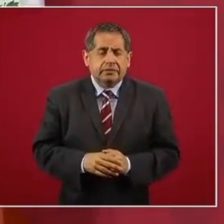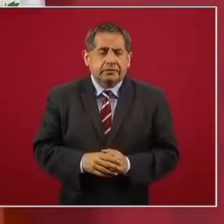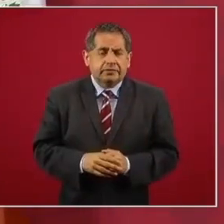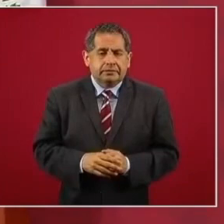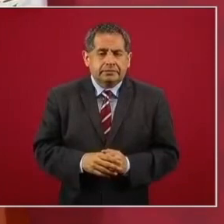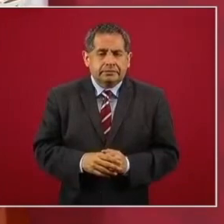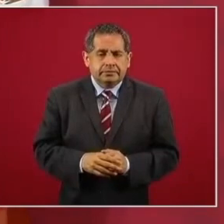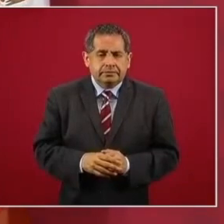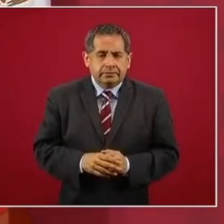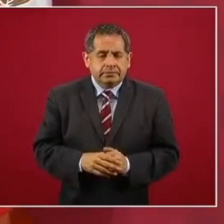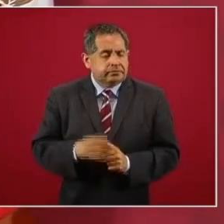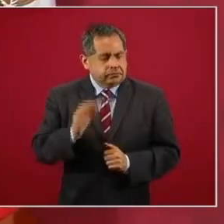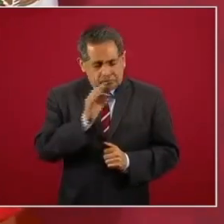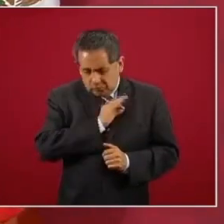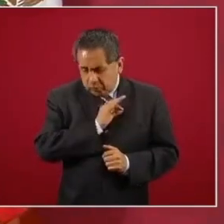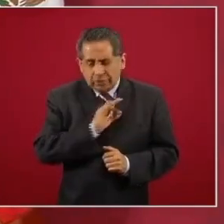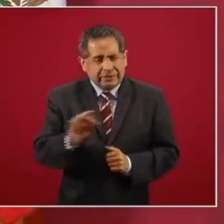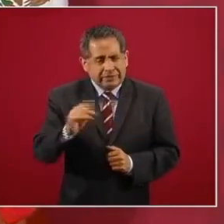o sin duda